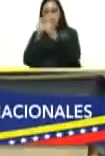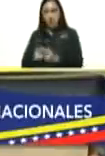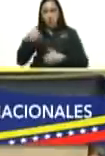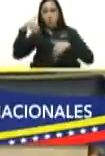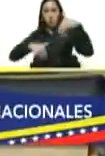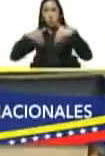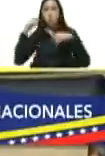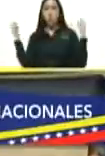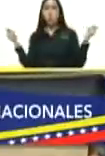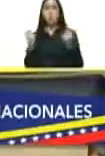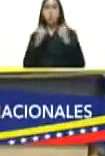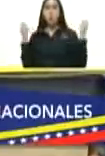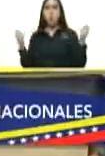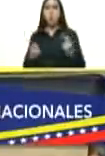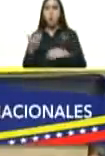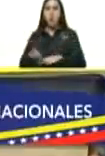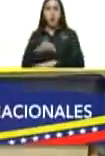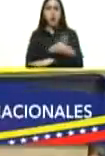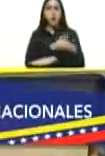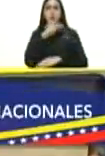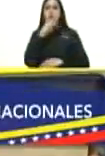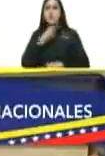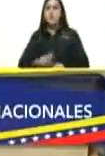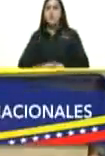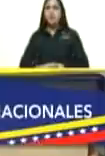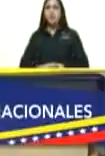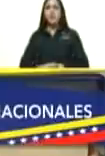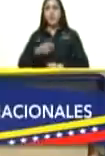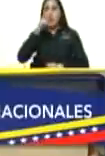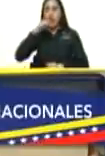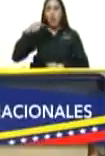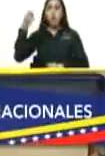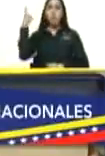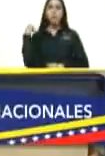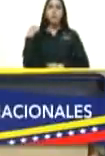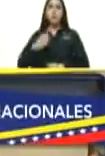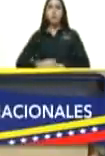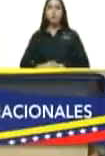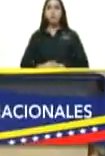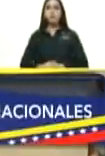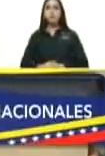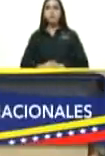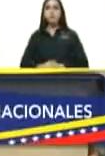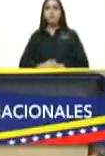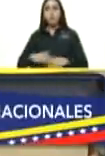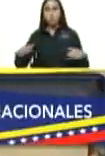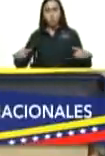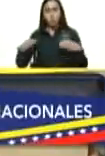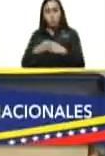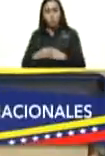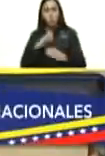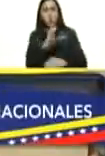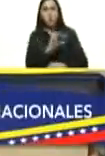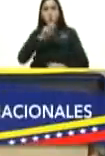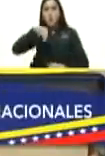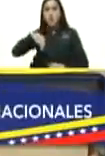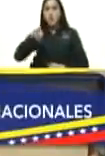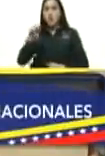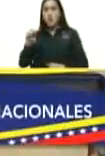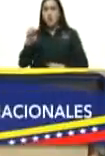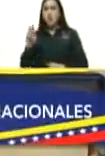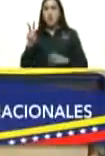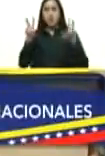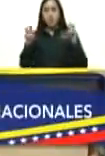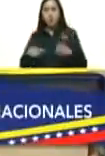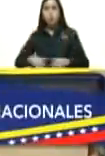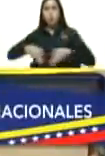popular como fue en diciembre del año pasado ese consejo nacional electoral tiene la